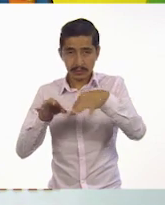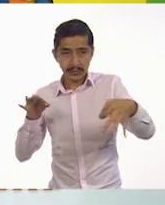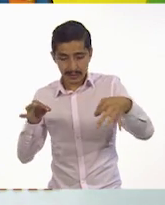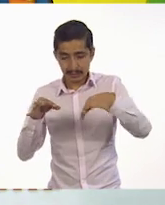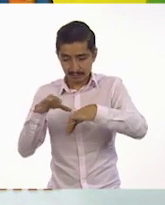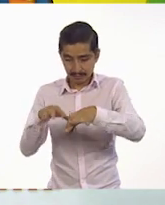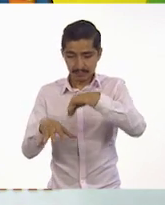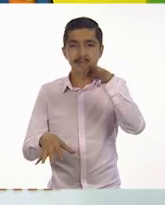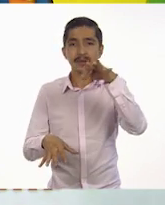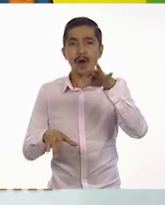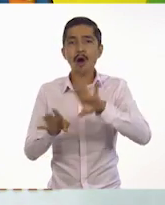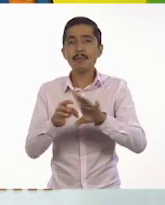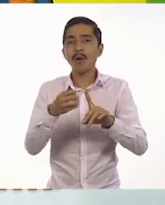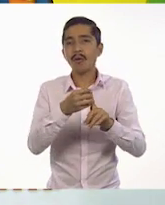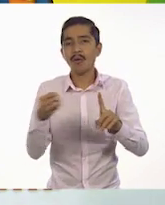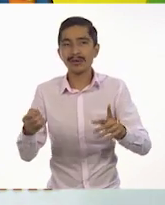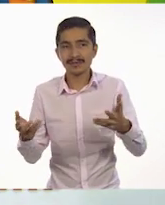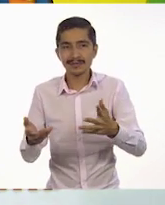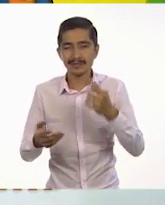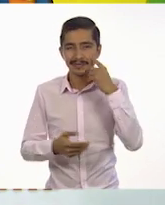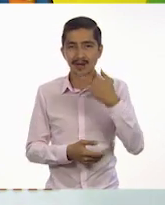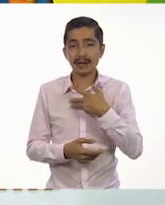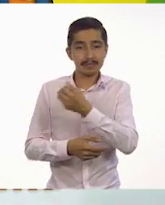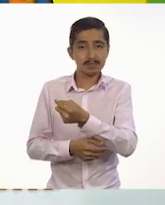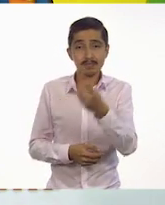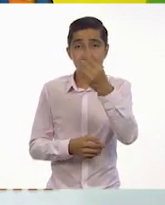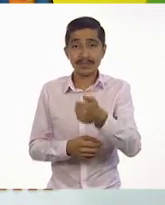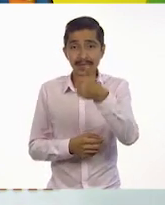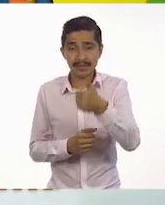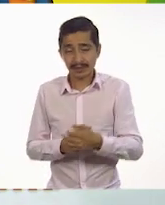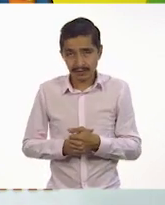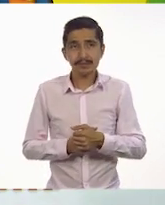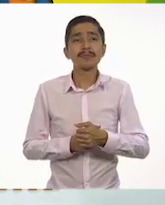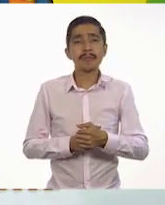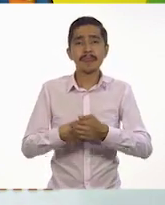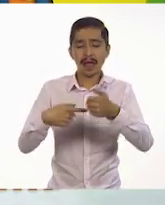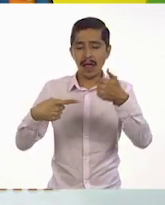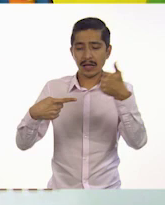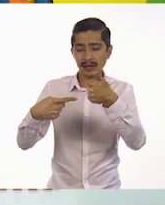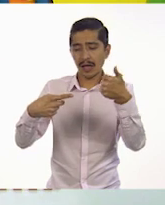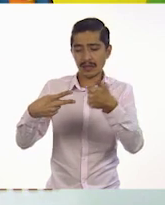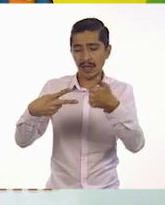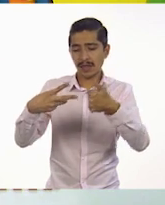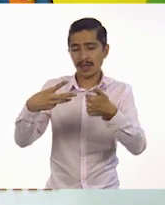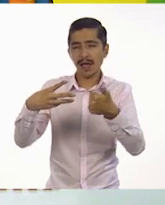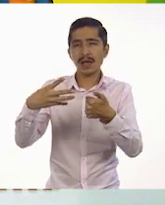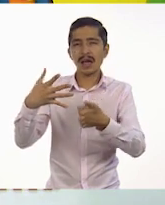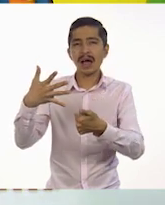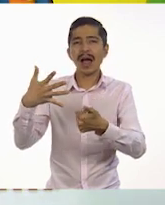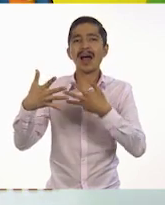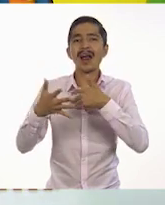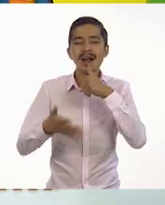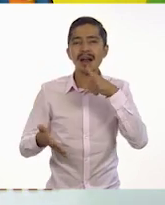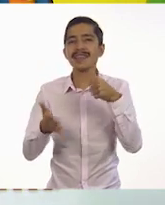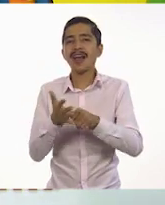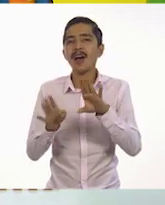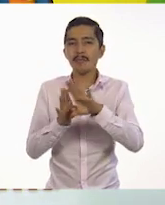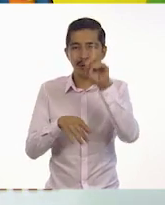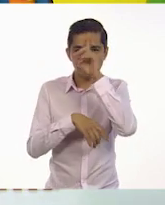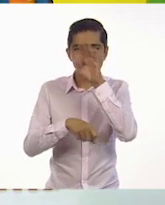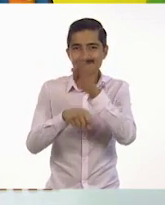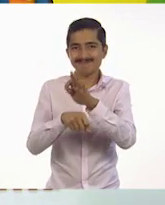¡Oh! Mira, aquí están, tenemos seis. Cada uno tiene una parte de la carta. Vamos a empezar.